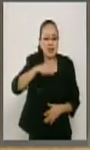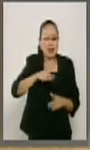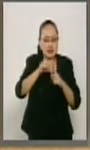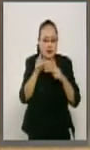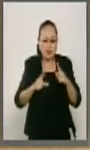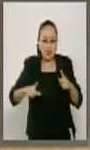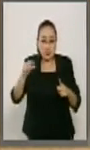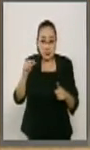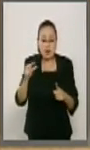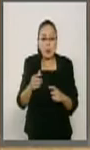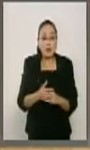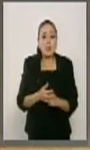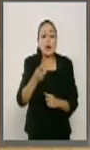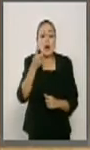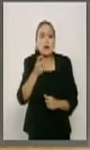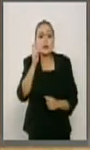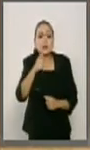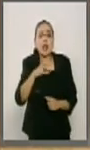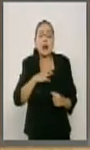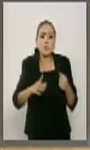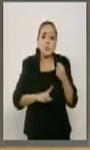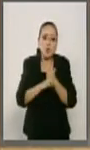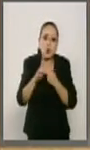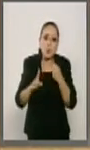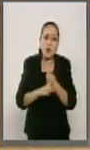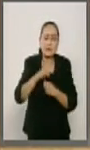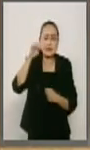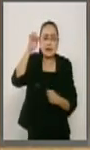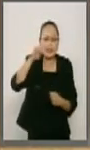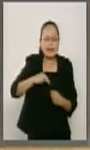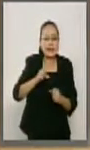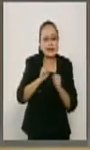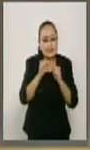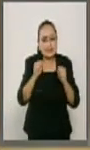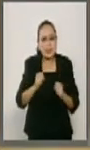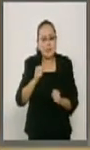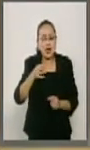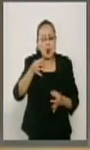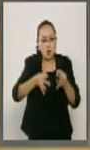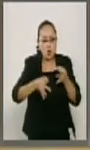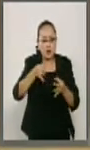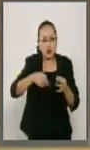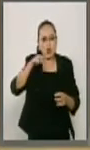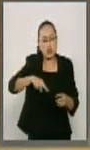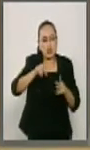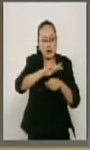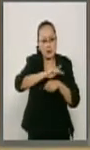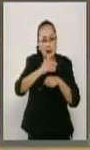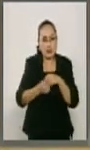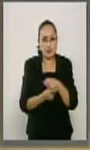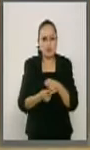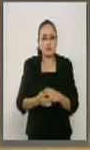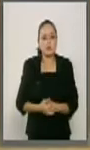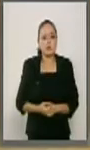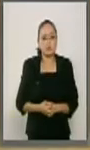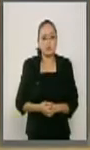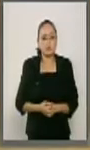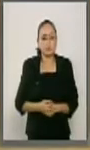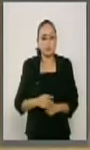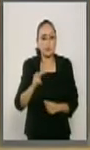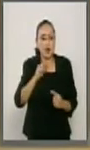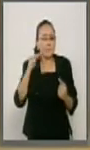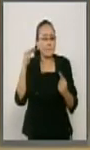del sistema jurídico que existe en este momento en el país. Ver a los